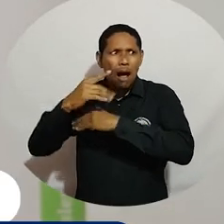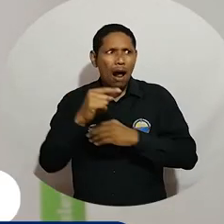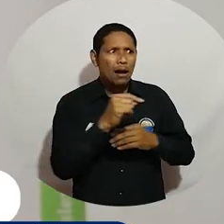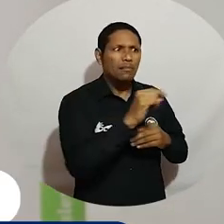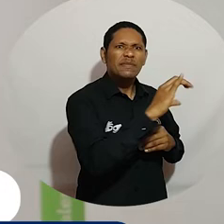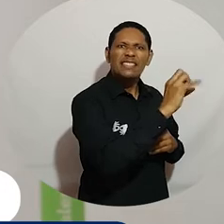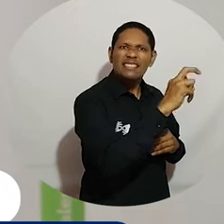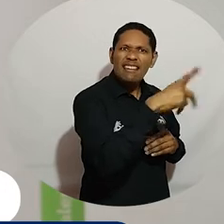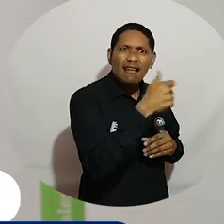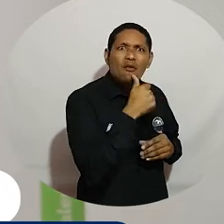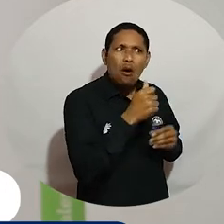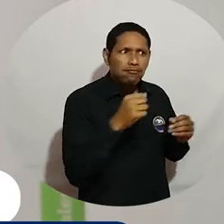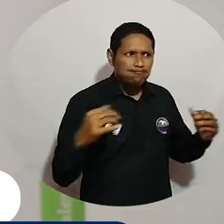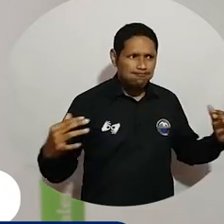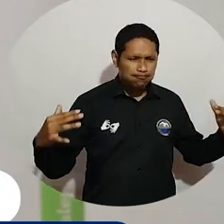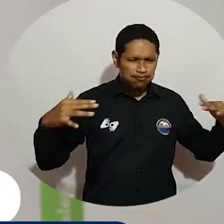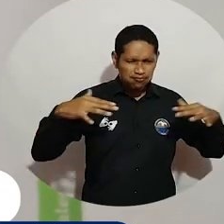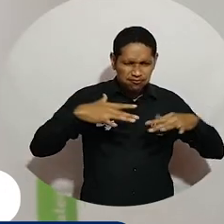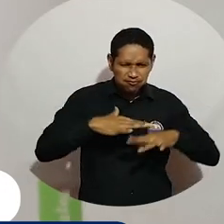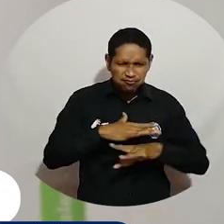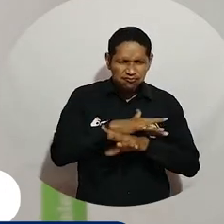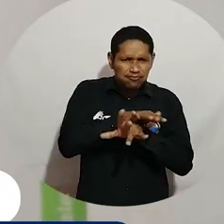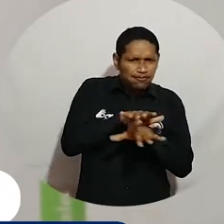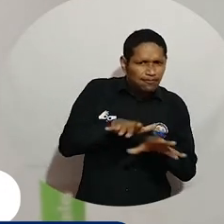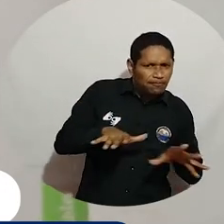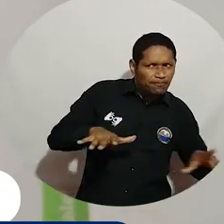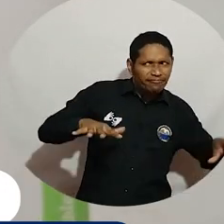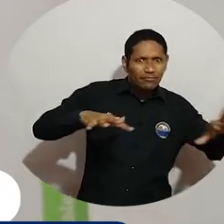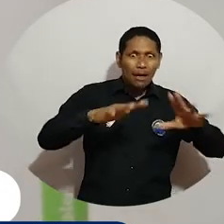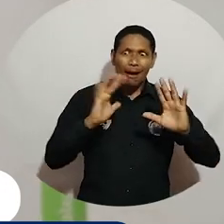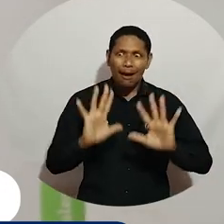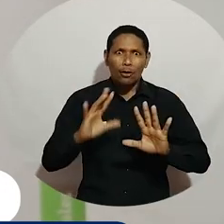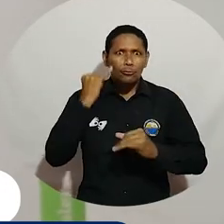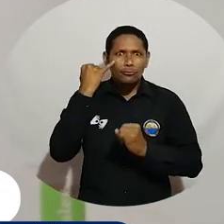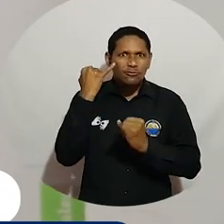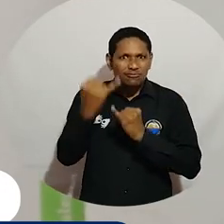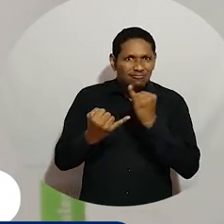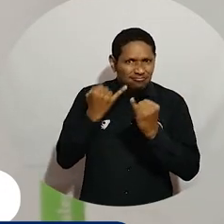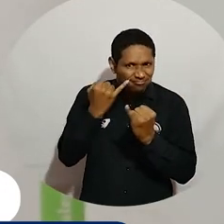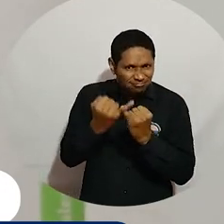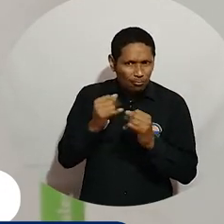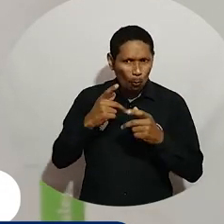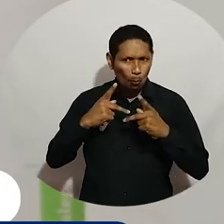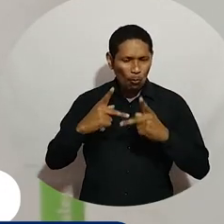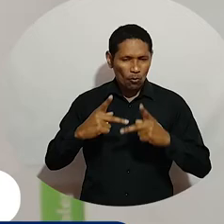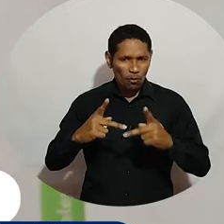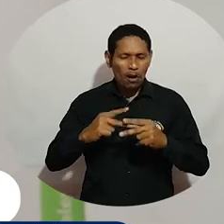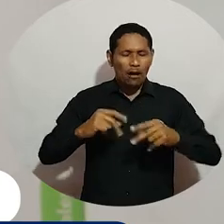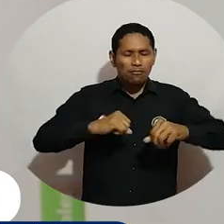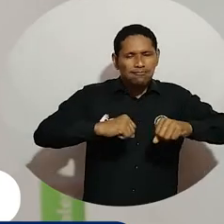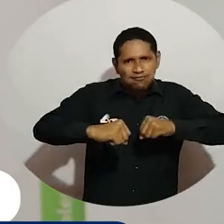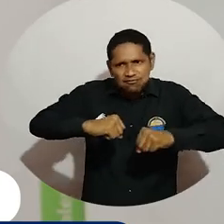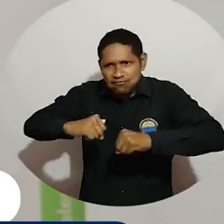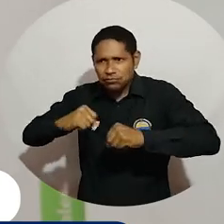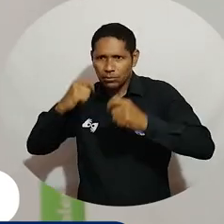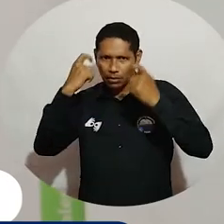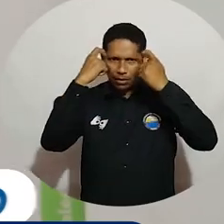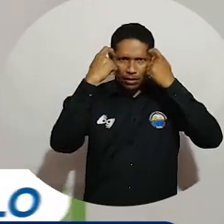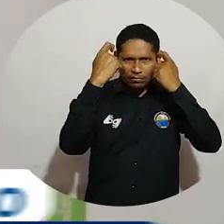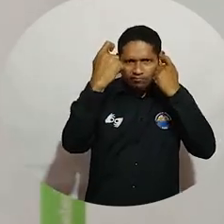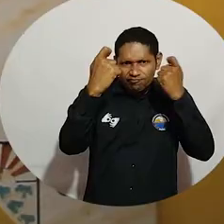ciénaga grande es por lo que representa pueblo viejo y su comunidad y esa identidad que han asumido a partir de acciones